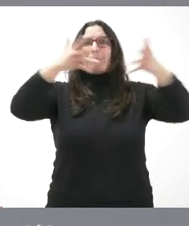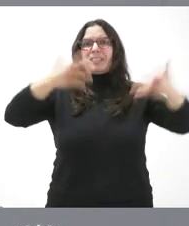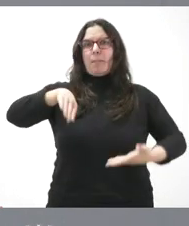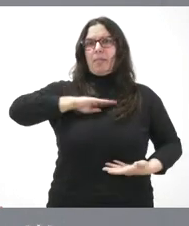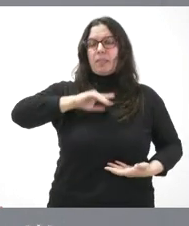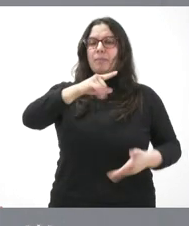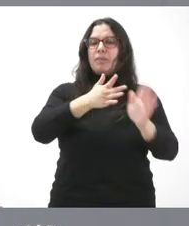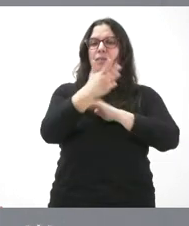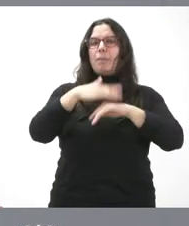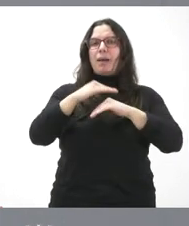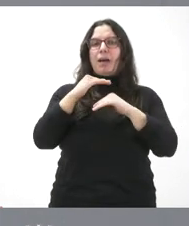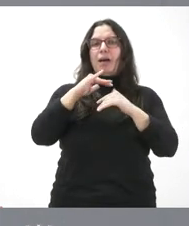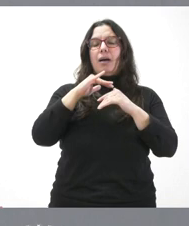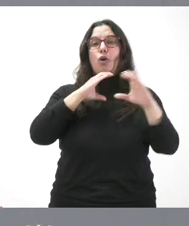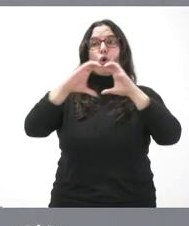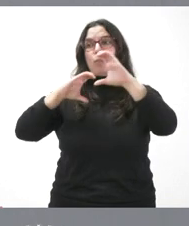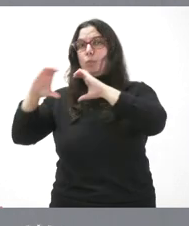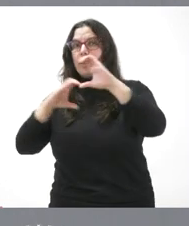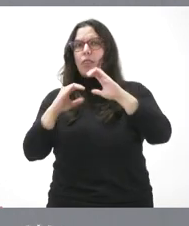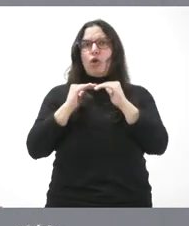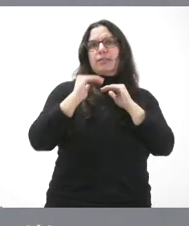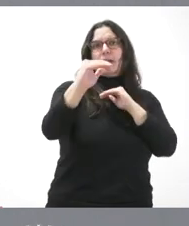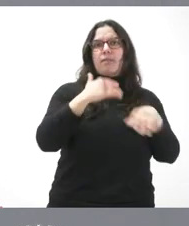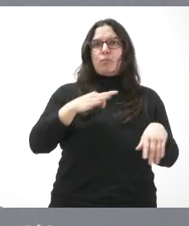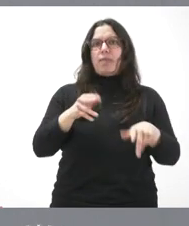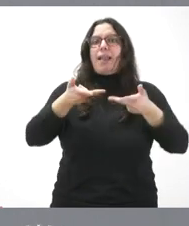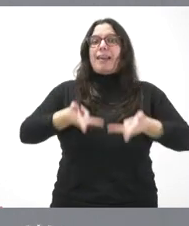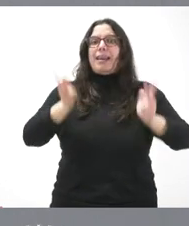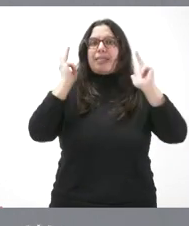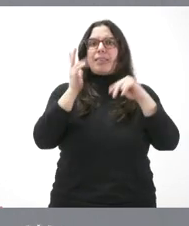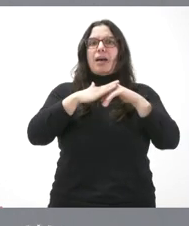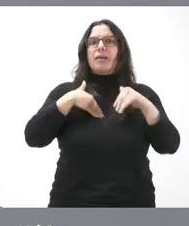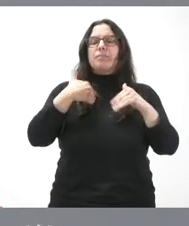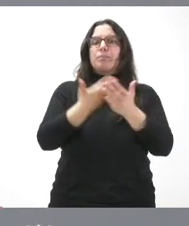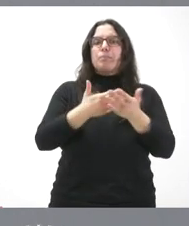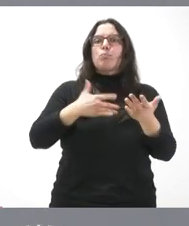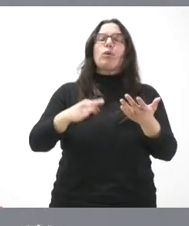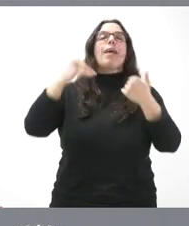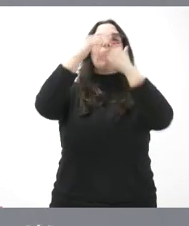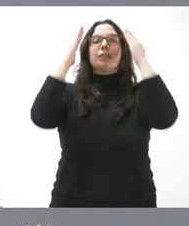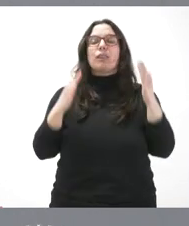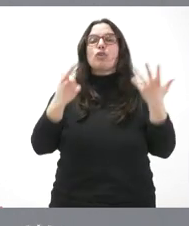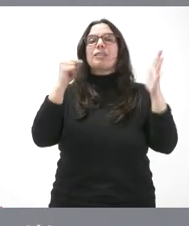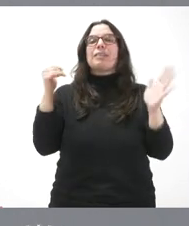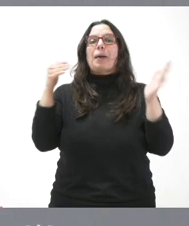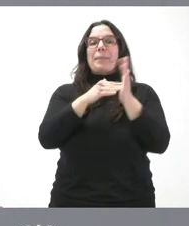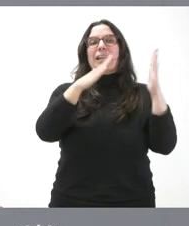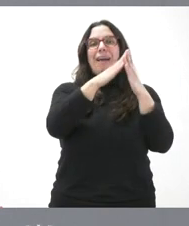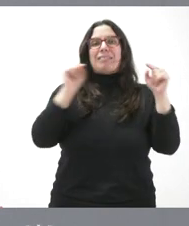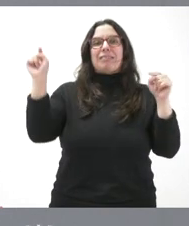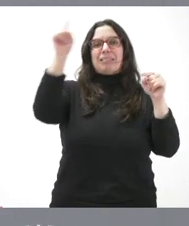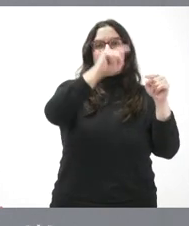pretende garantizar la estabilidad de las comunicaciones y contar con la licencia para atender hasta 60.000 dispositivos entre